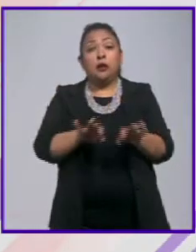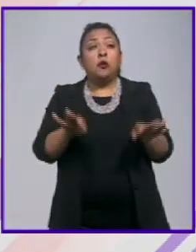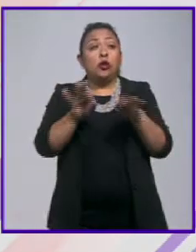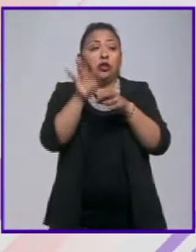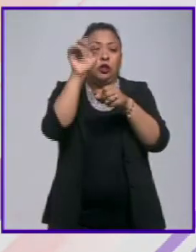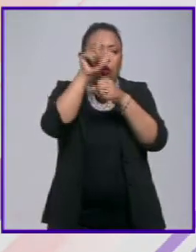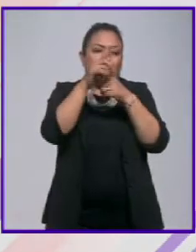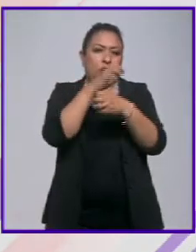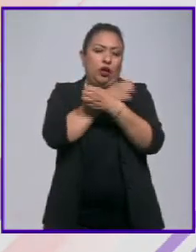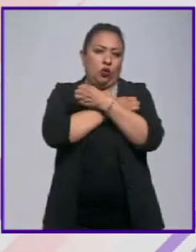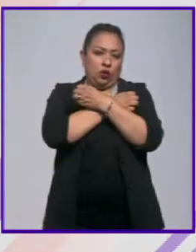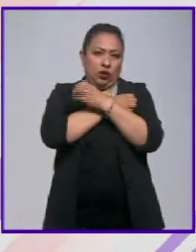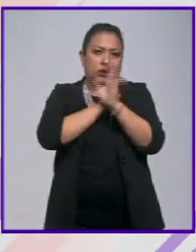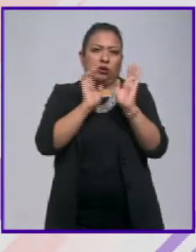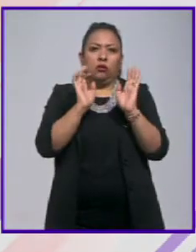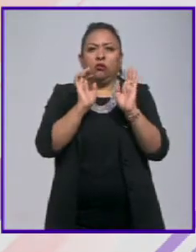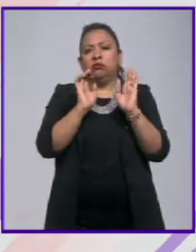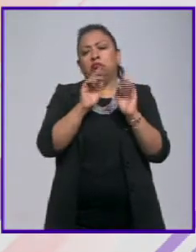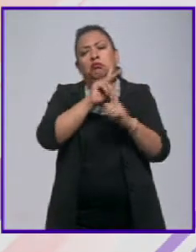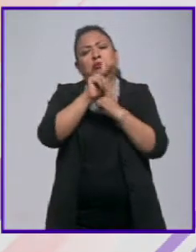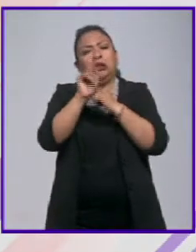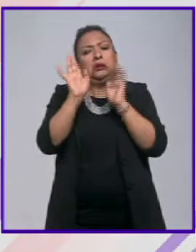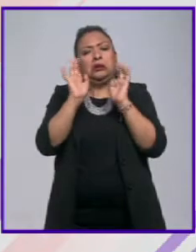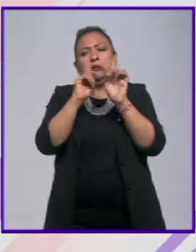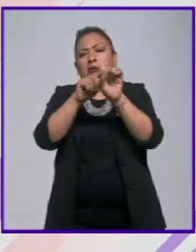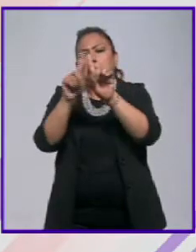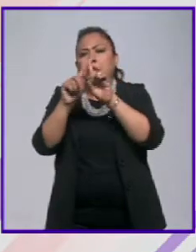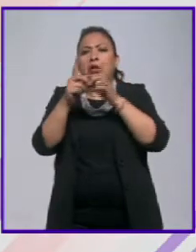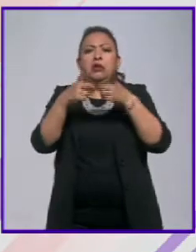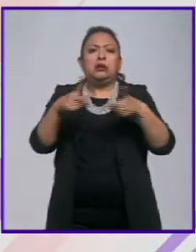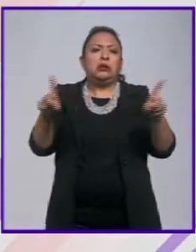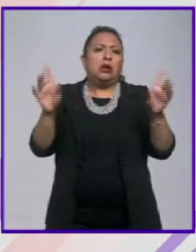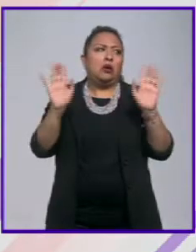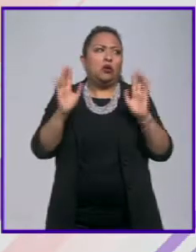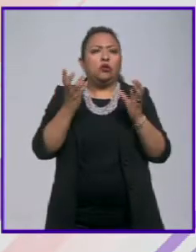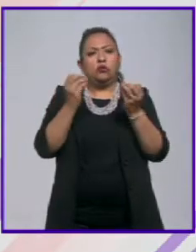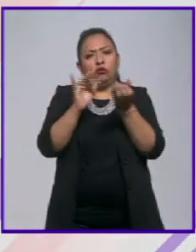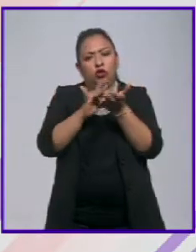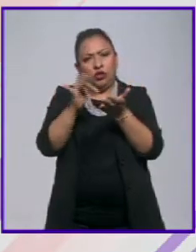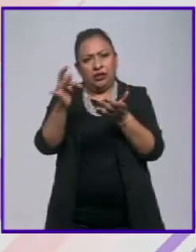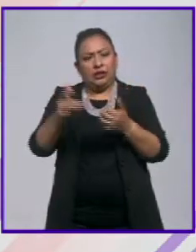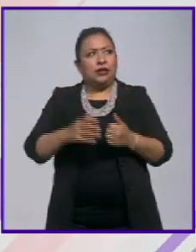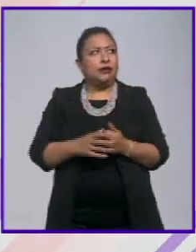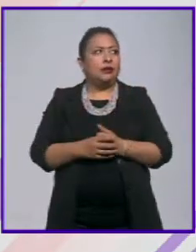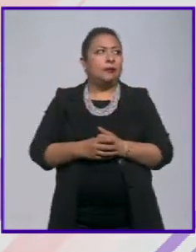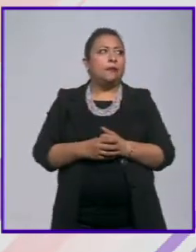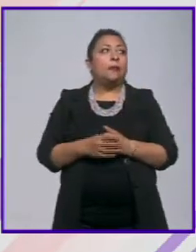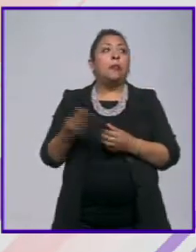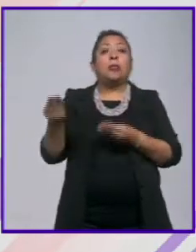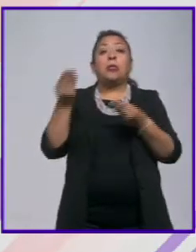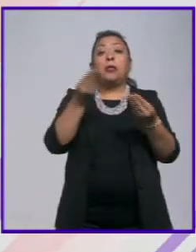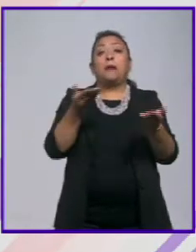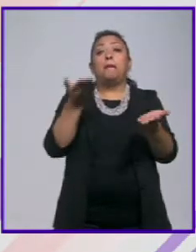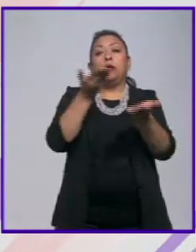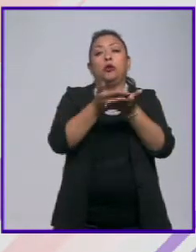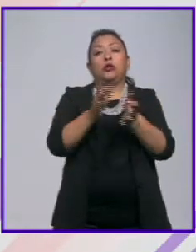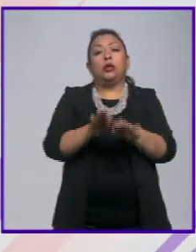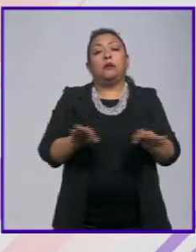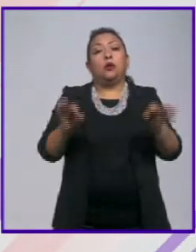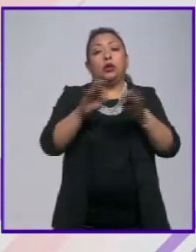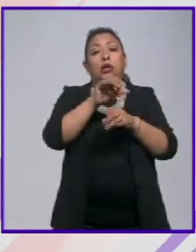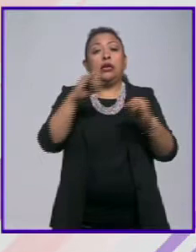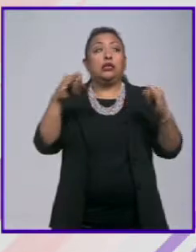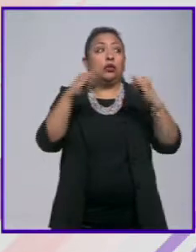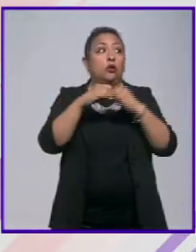tiene la cultura y la educación en cualquier país en cualquier desarrollo de civilizaciones muchísimas gracias que reciba esta propuesta que es fundamental para las instituciones